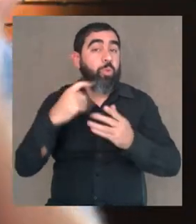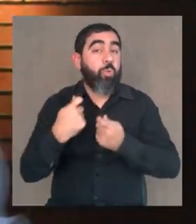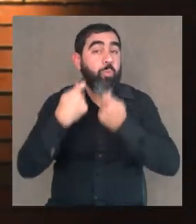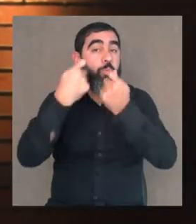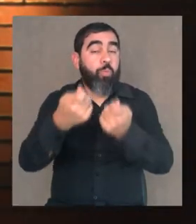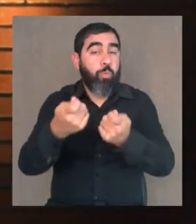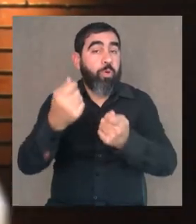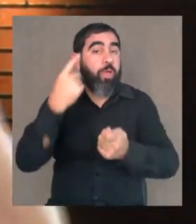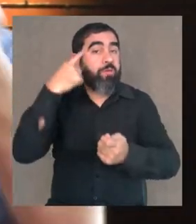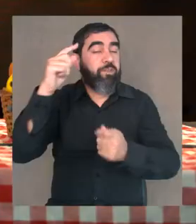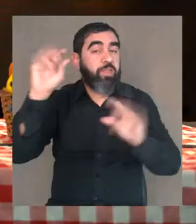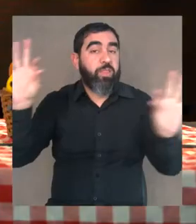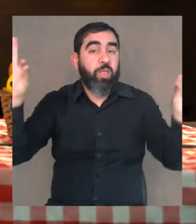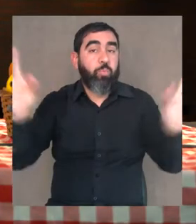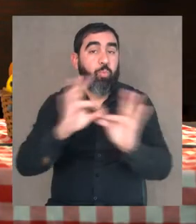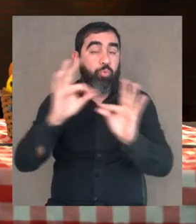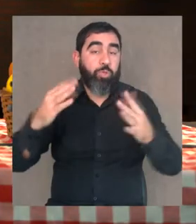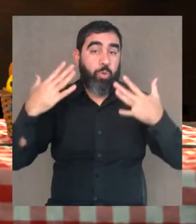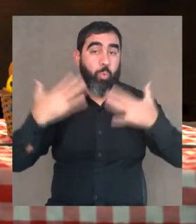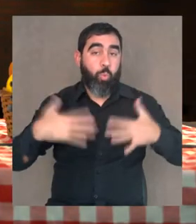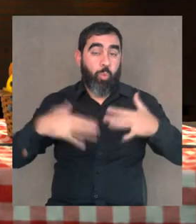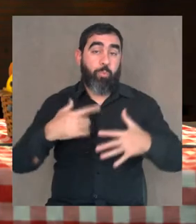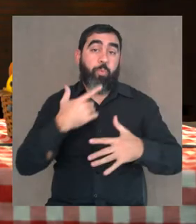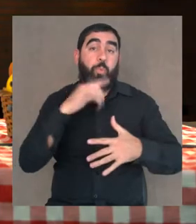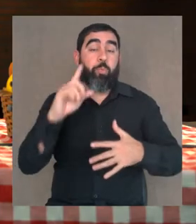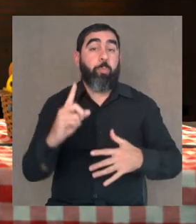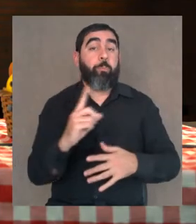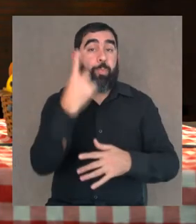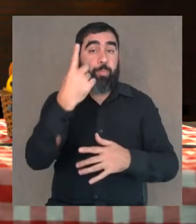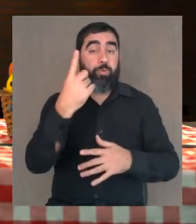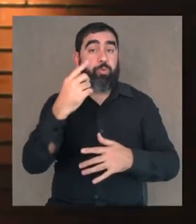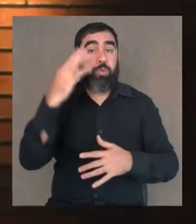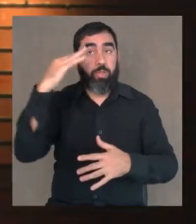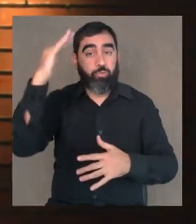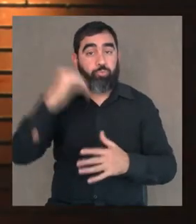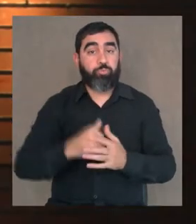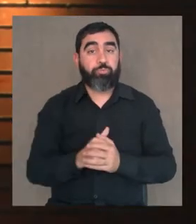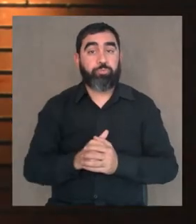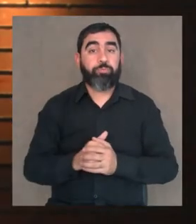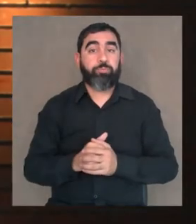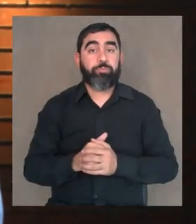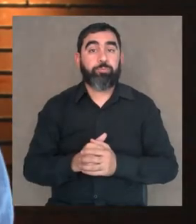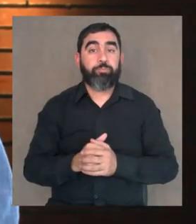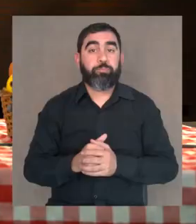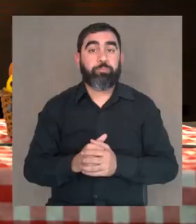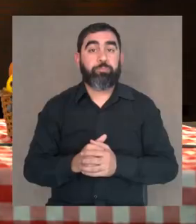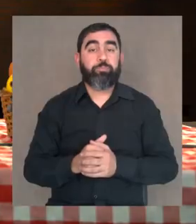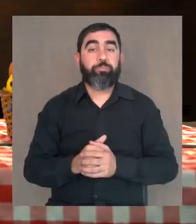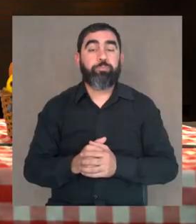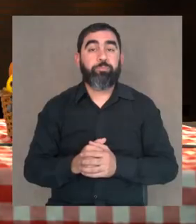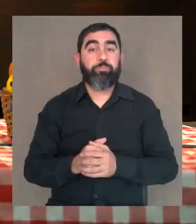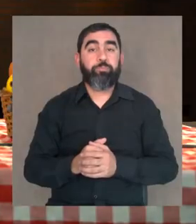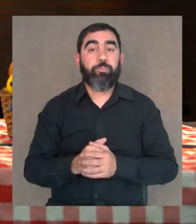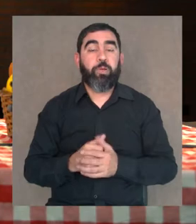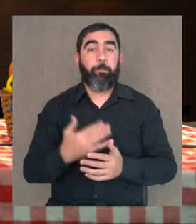para crear un ritmo con su propio cuerpo. Por ejemplo, el primer sonido en el pecho. A ver, Mike.